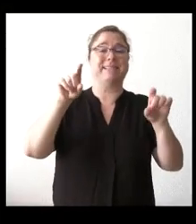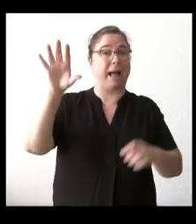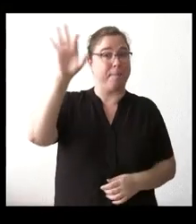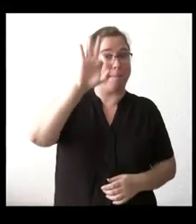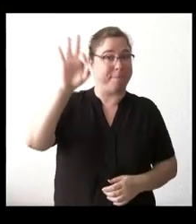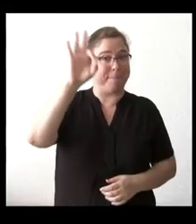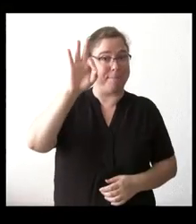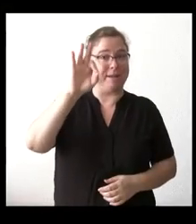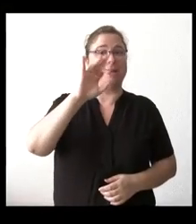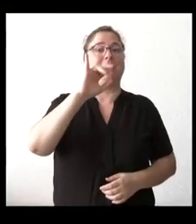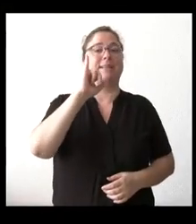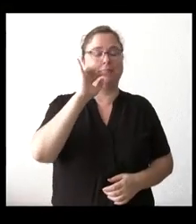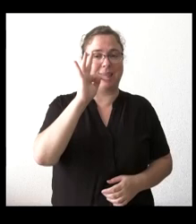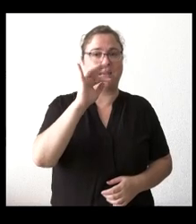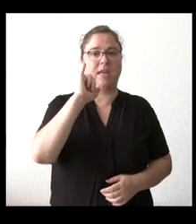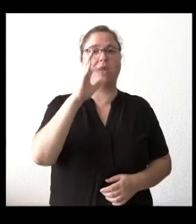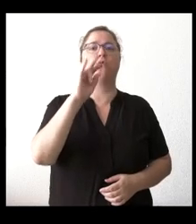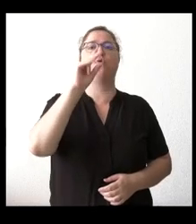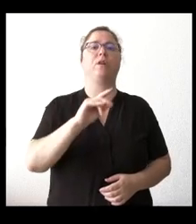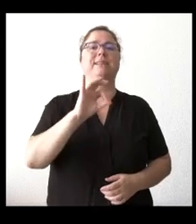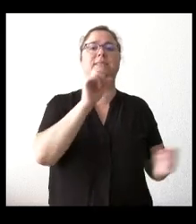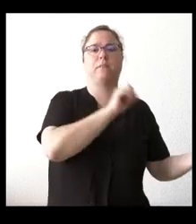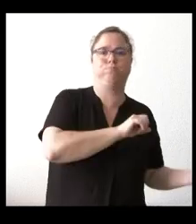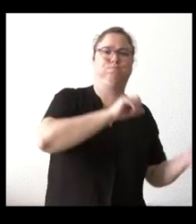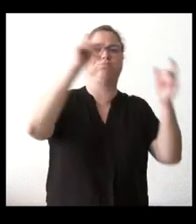TI Fluid System a Zaragoza.